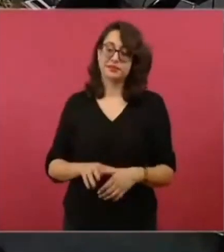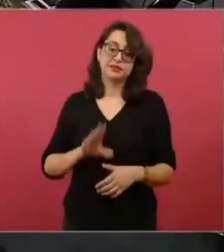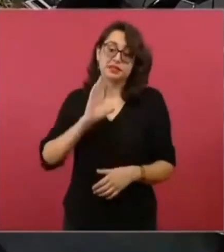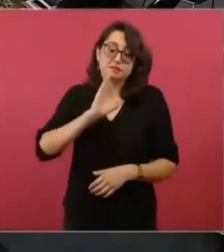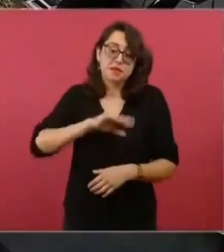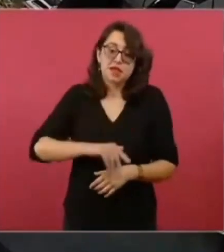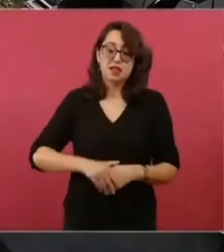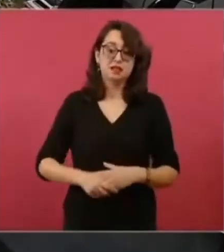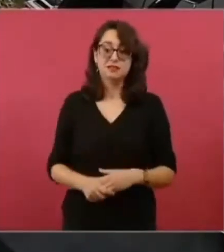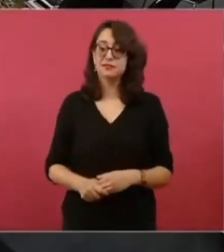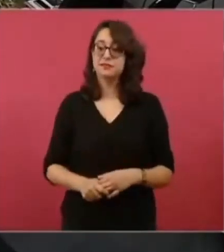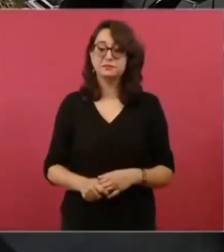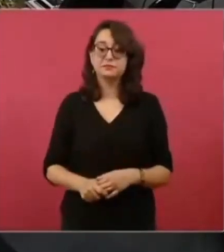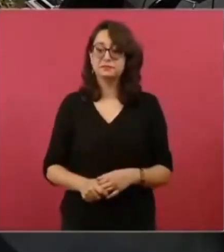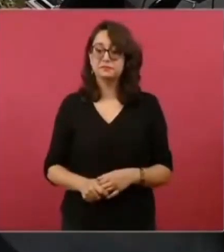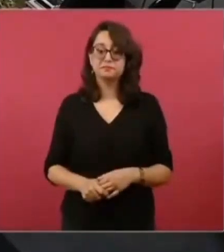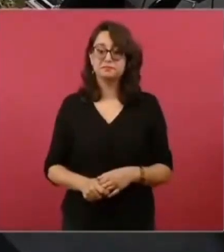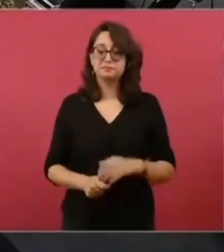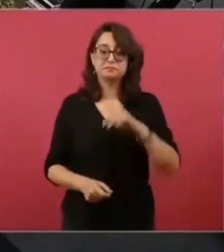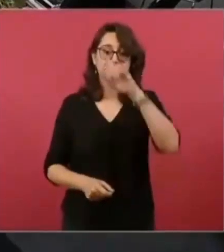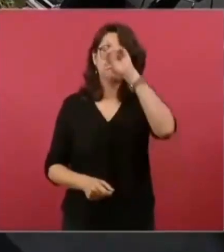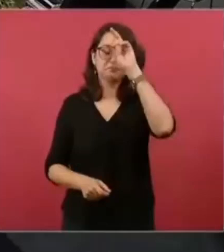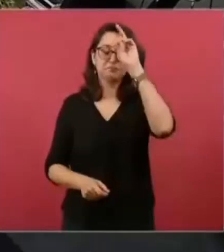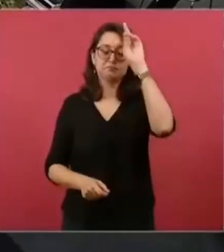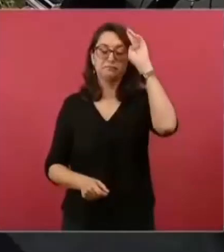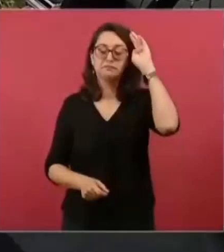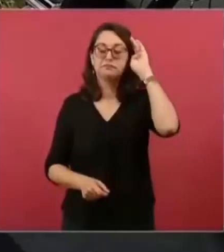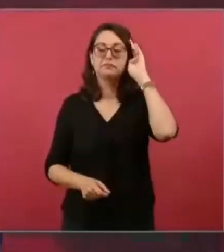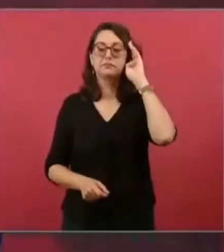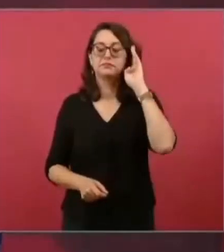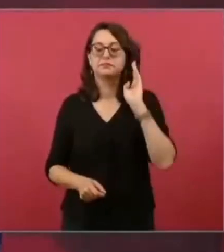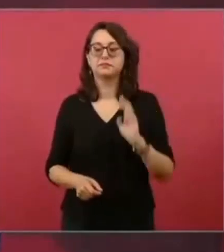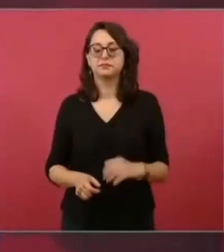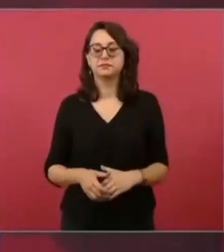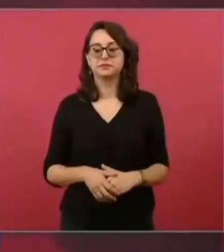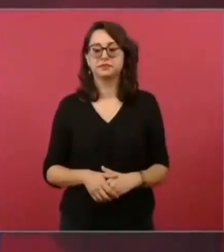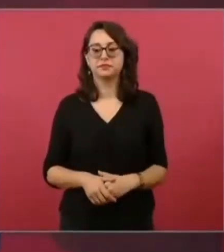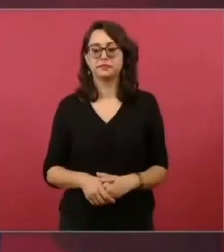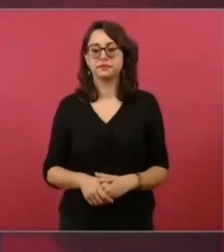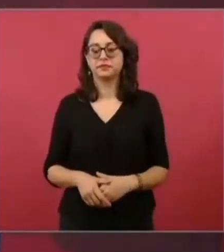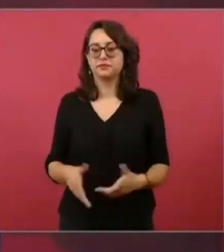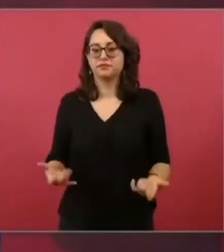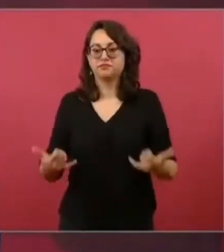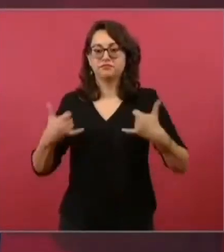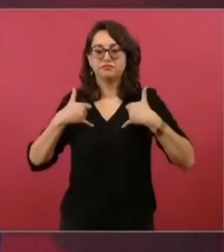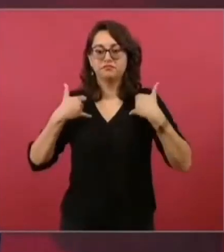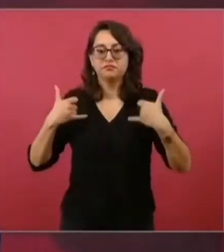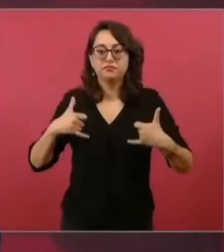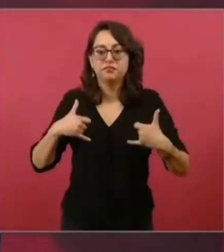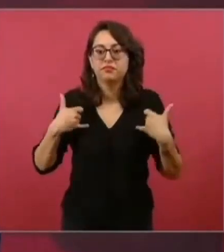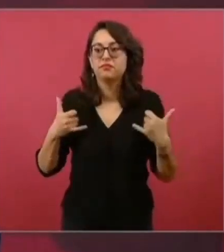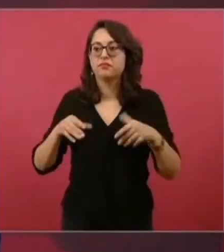dirigidas a los jóvenes.